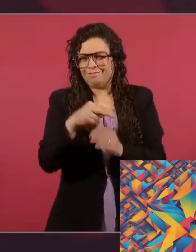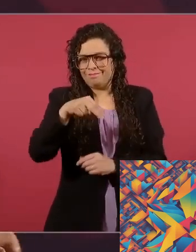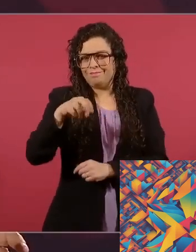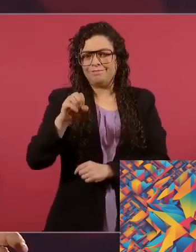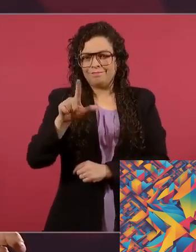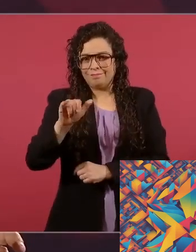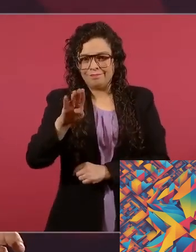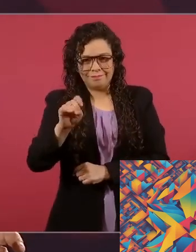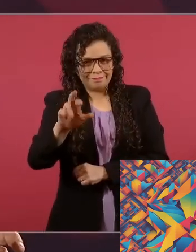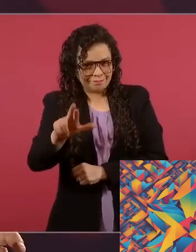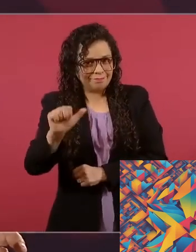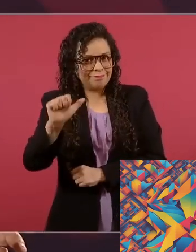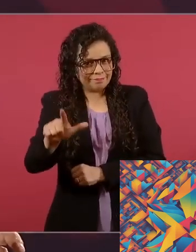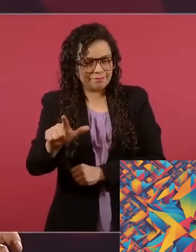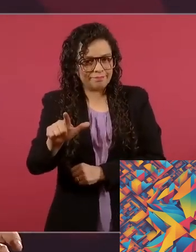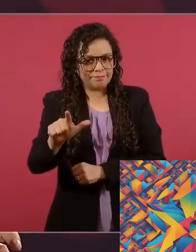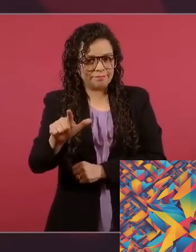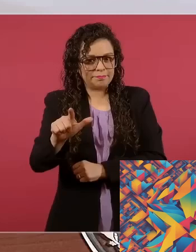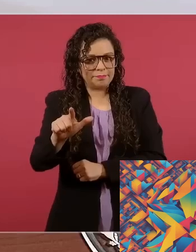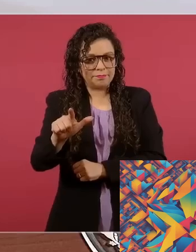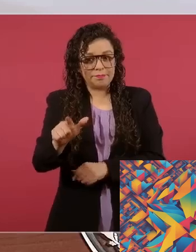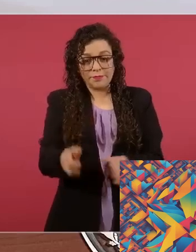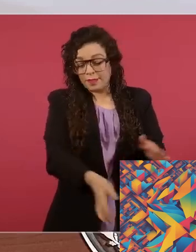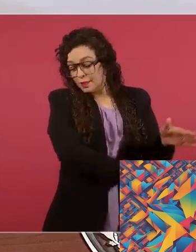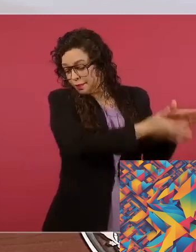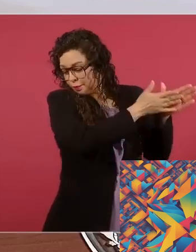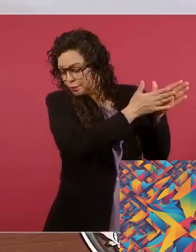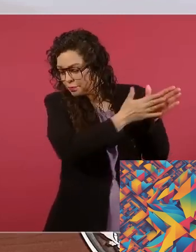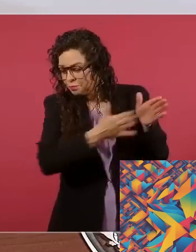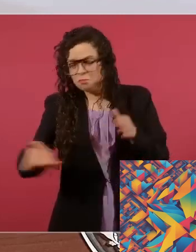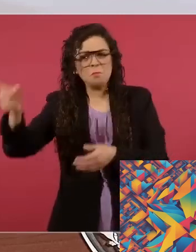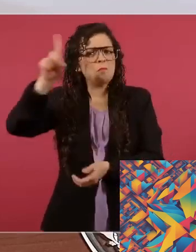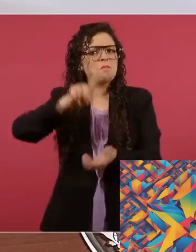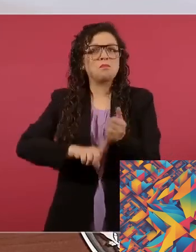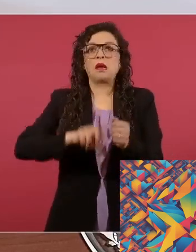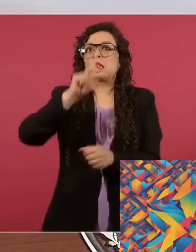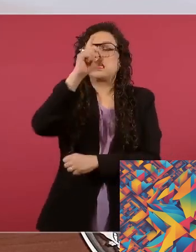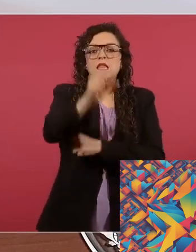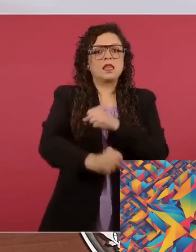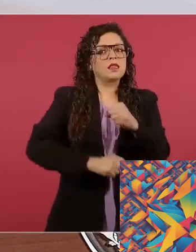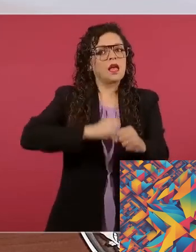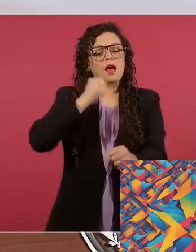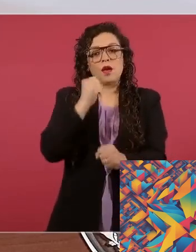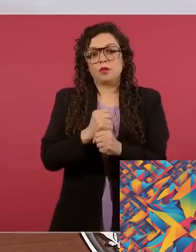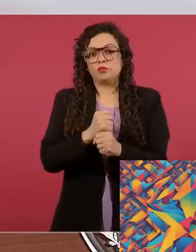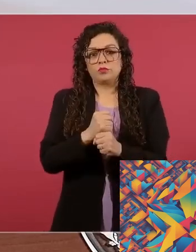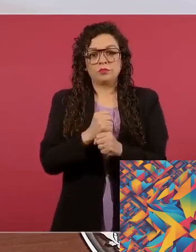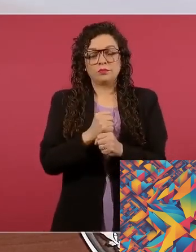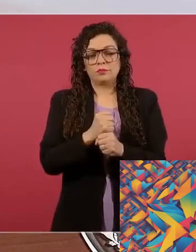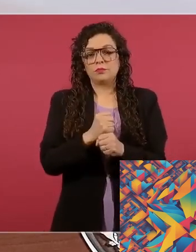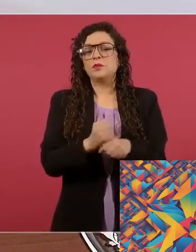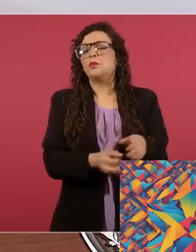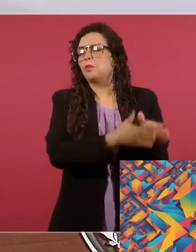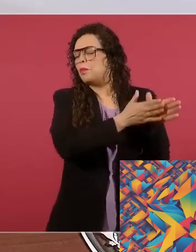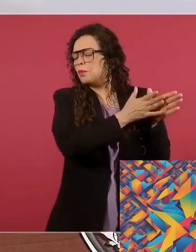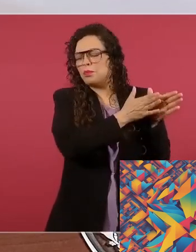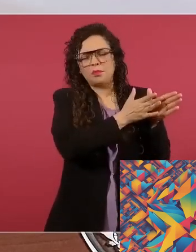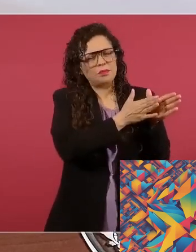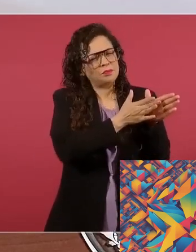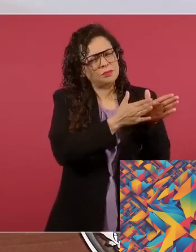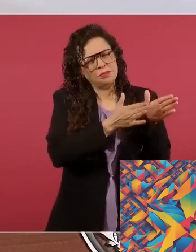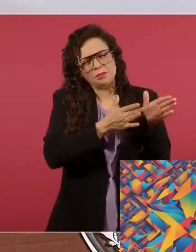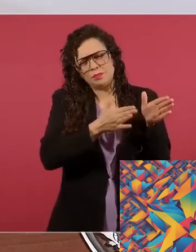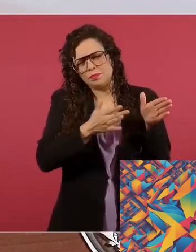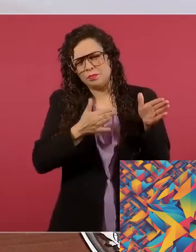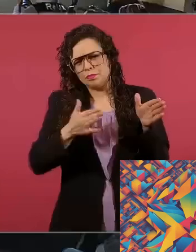ser vista desde una perspectiva optimista y constructiva. Este es un momento crucial para la participación ciudadana y para reafirmar